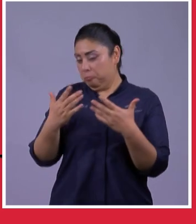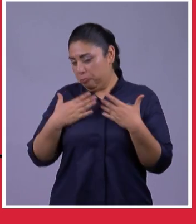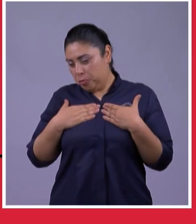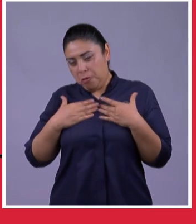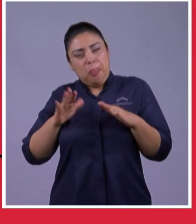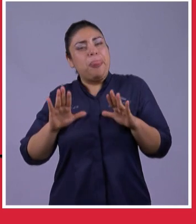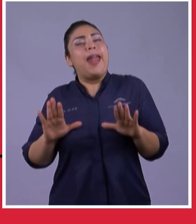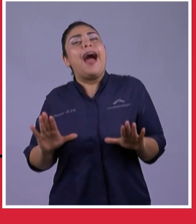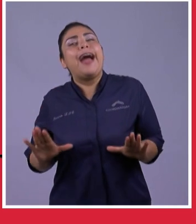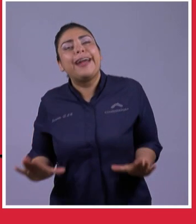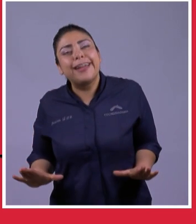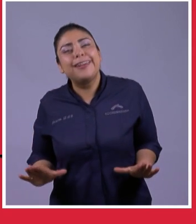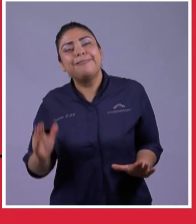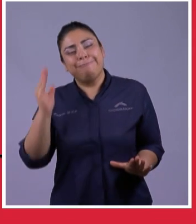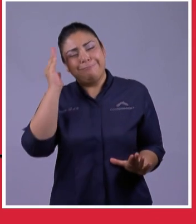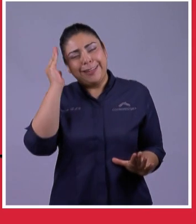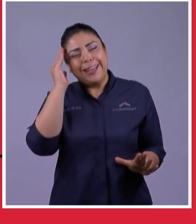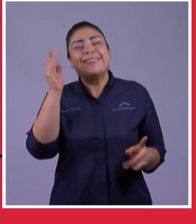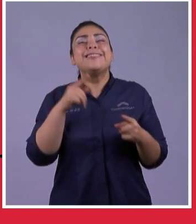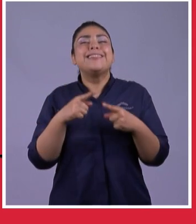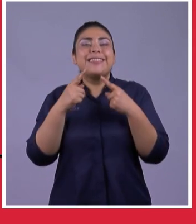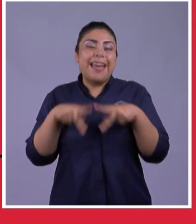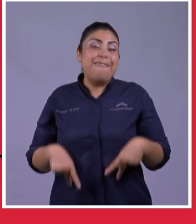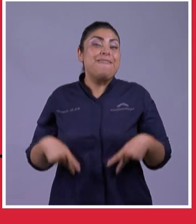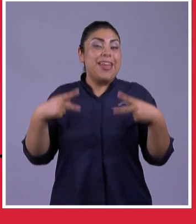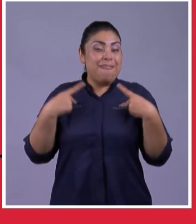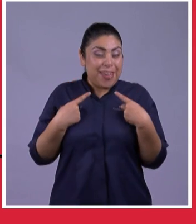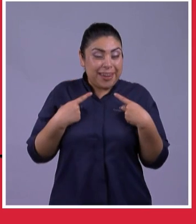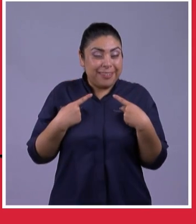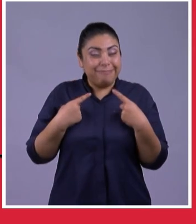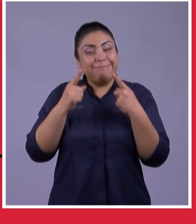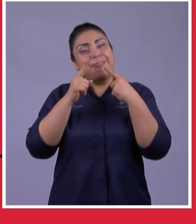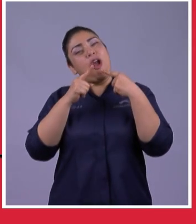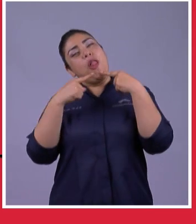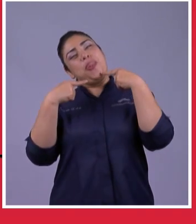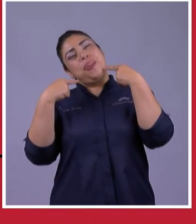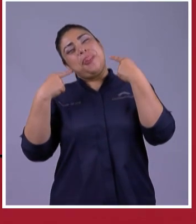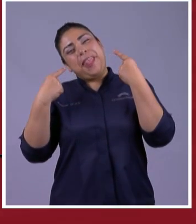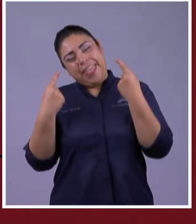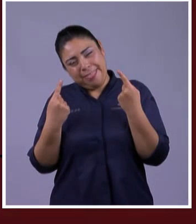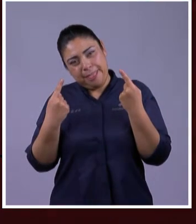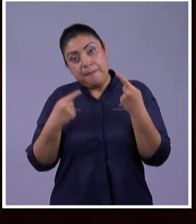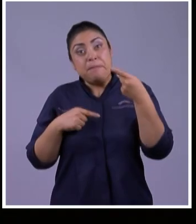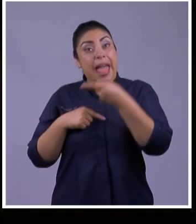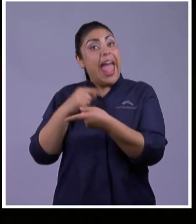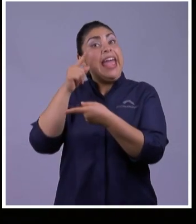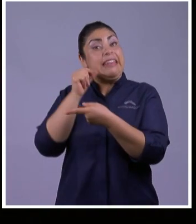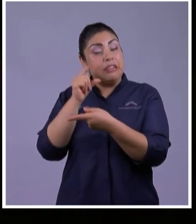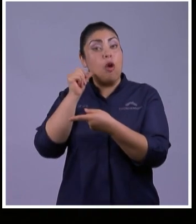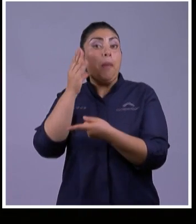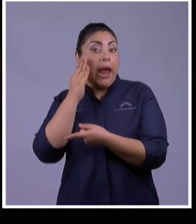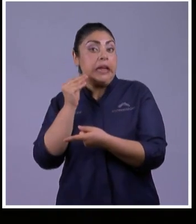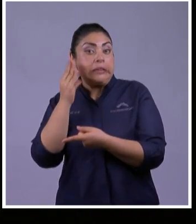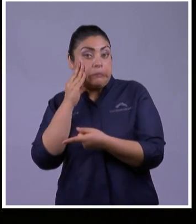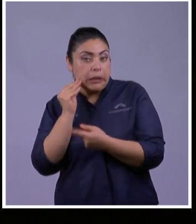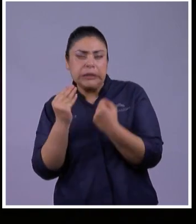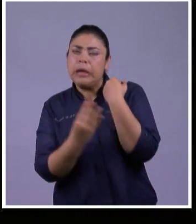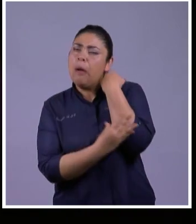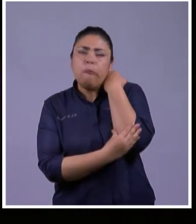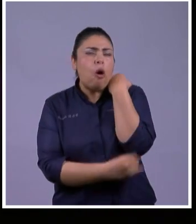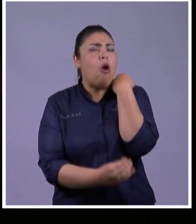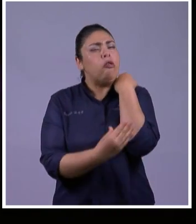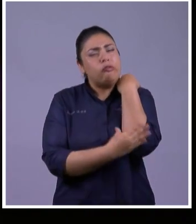abundancia pablo había estado en los dos extremos en el extremo de la escasez y en el extremo de la abundancia